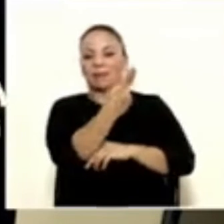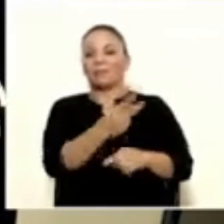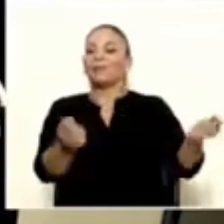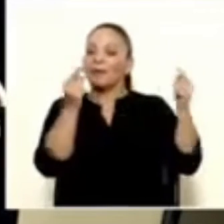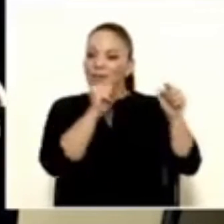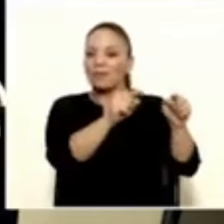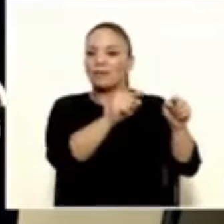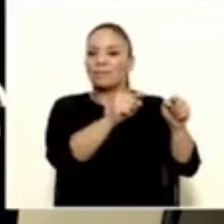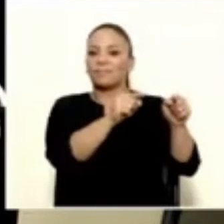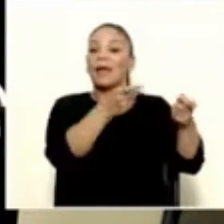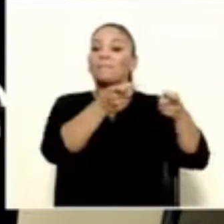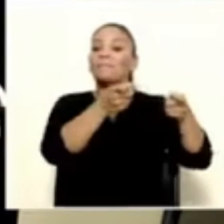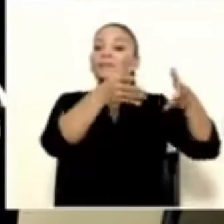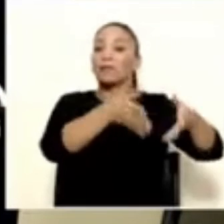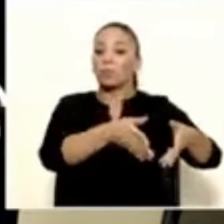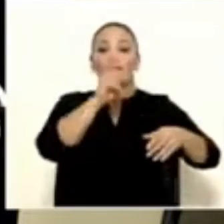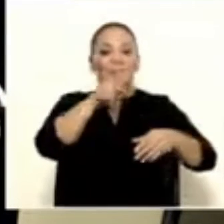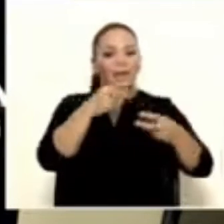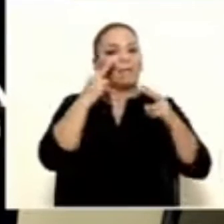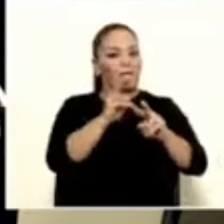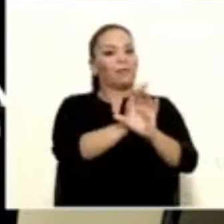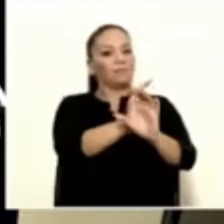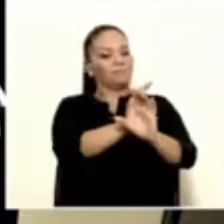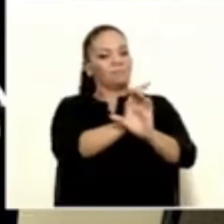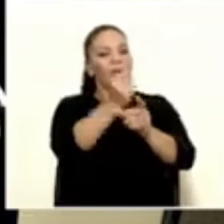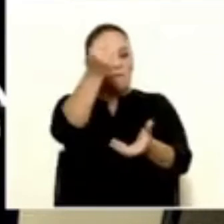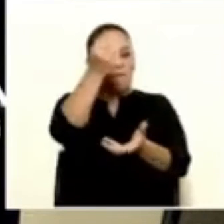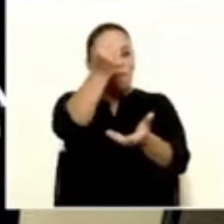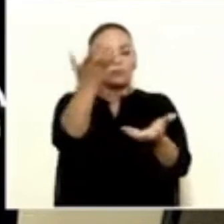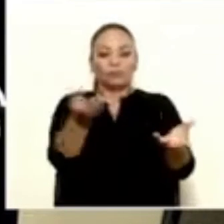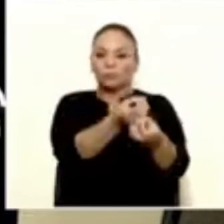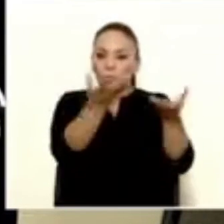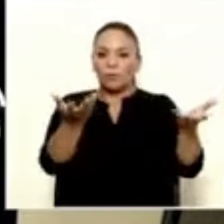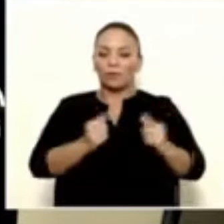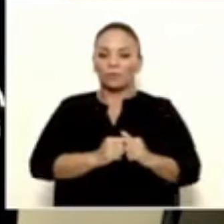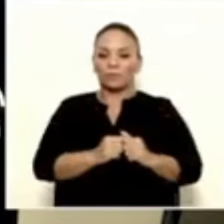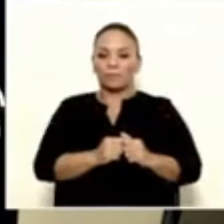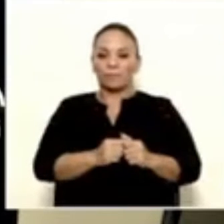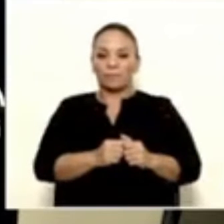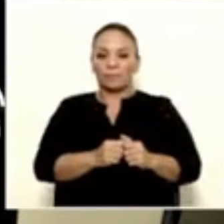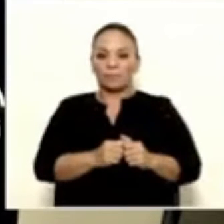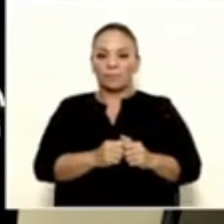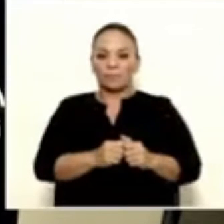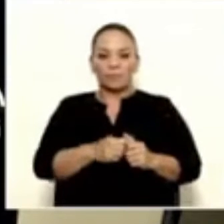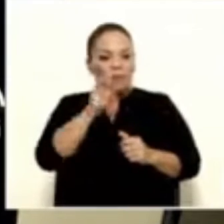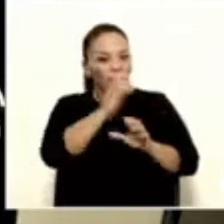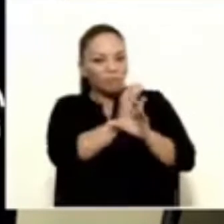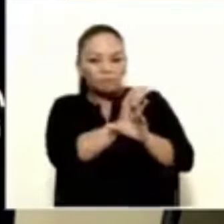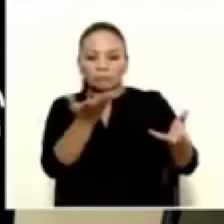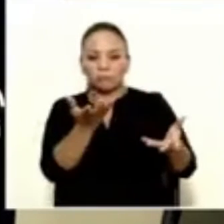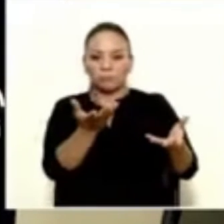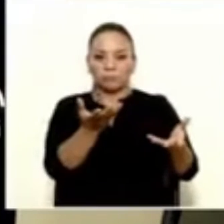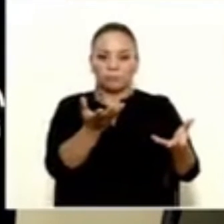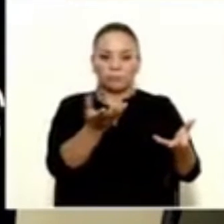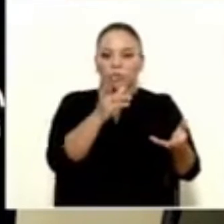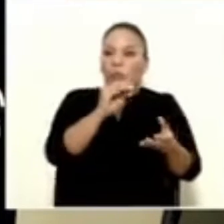el administrador debe velar por los fondos de las pensiones, bueno, de los fondos públicos. Y